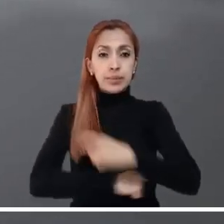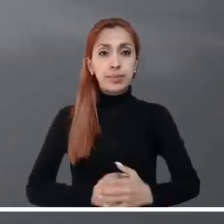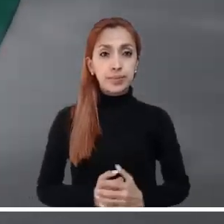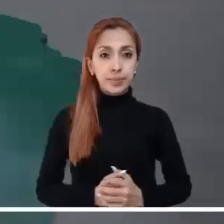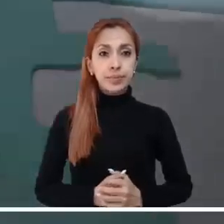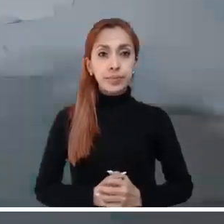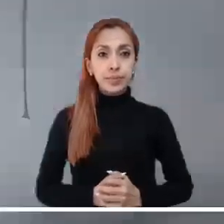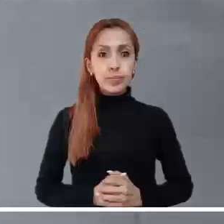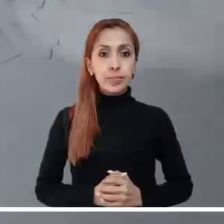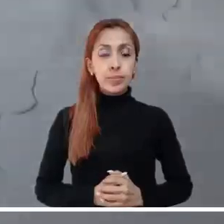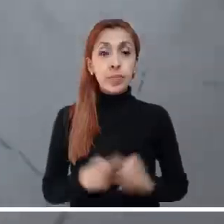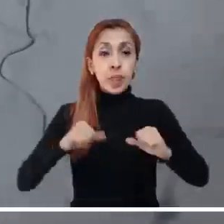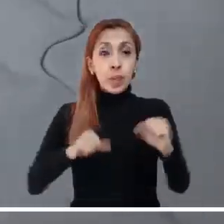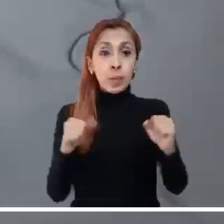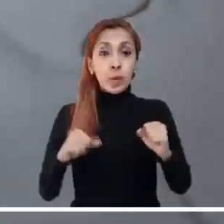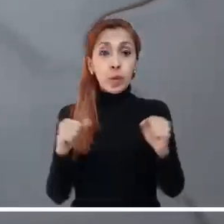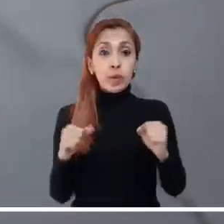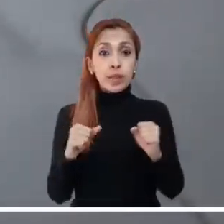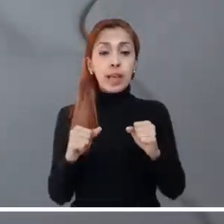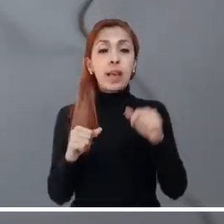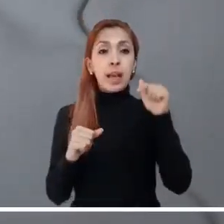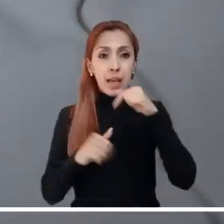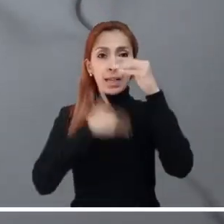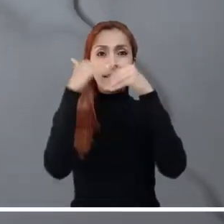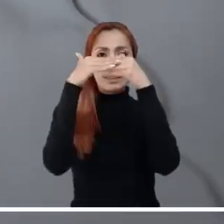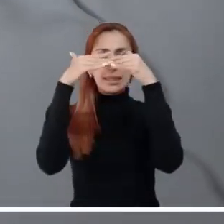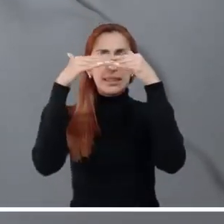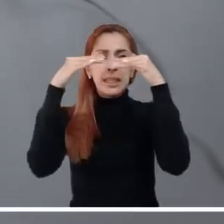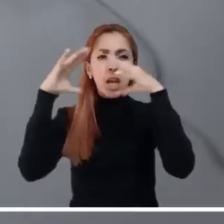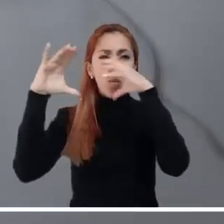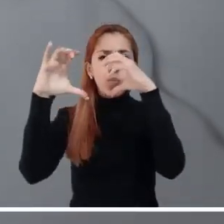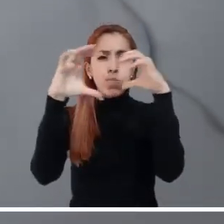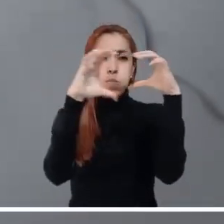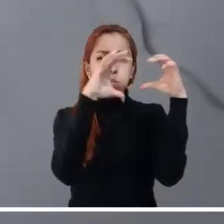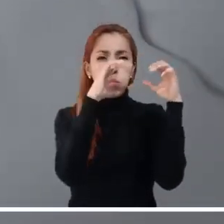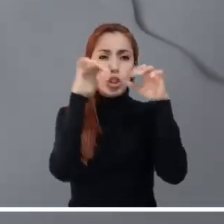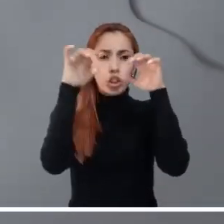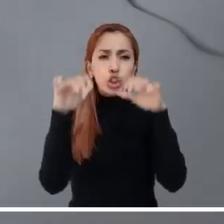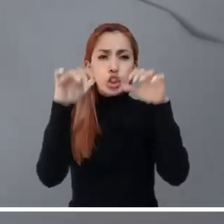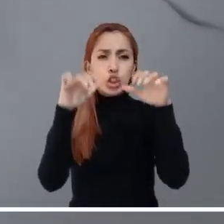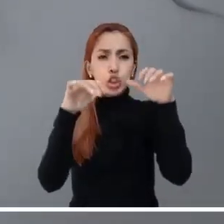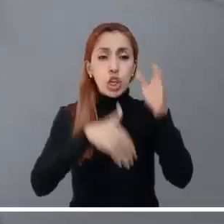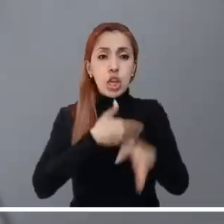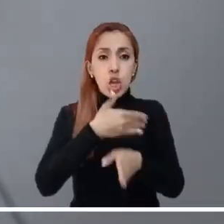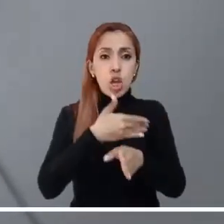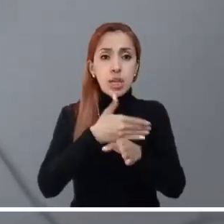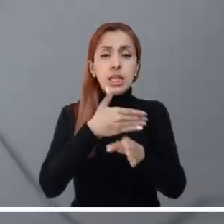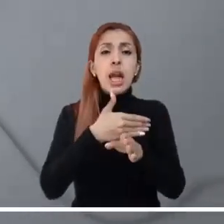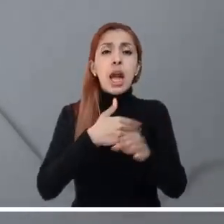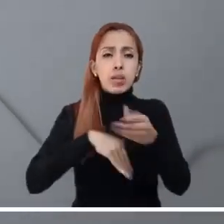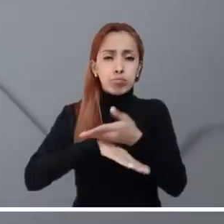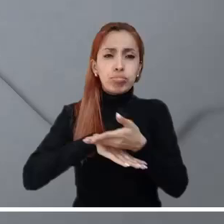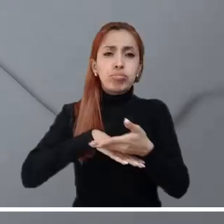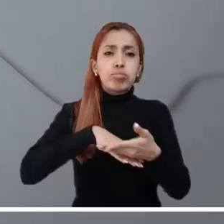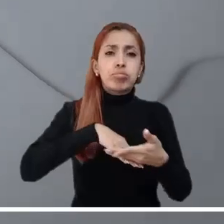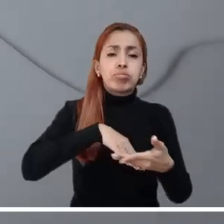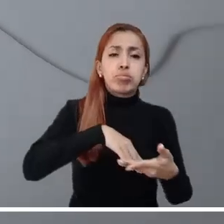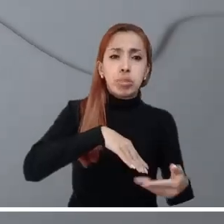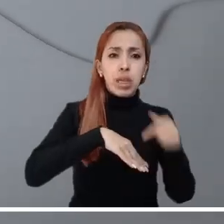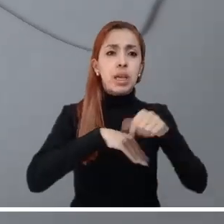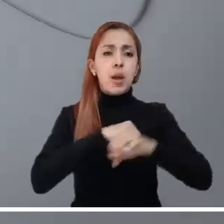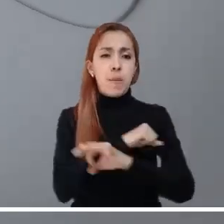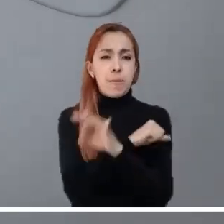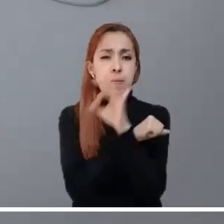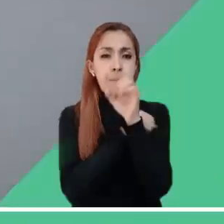Putumayo. En la capital tendremos cielos cerrados y lluvias persistentes que podrían durar hasta las horas de la